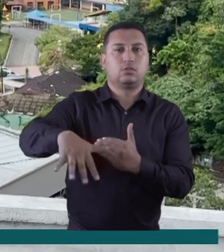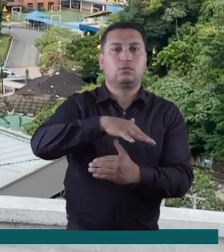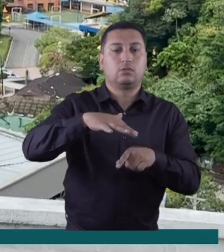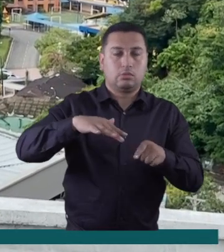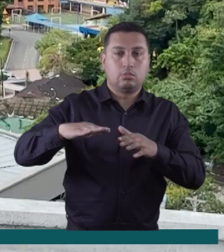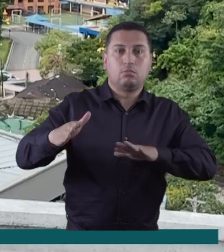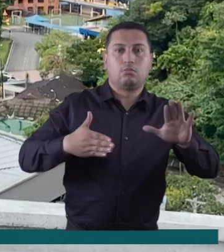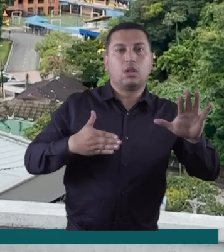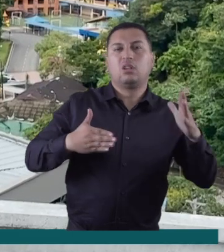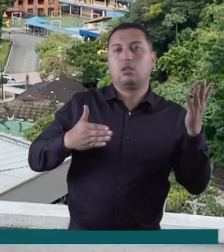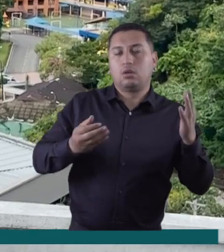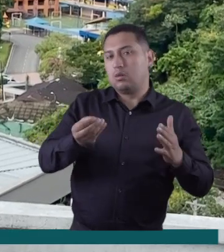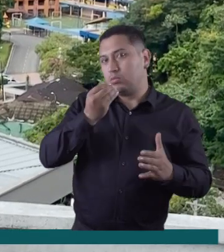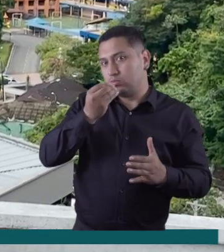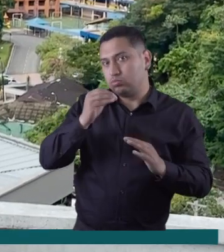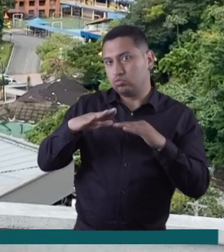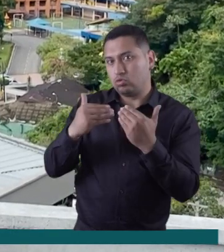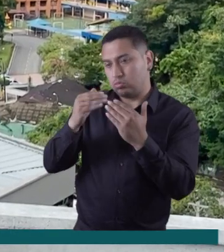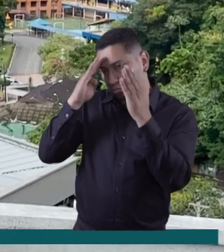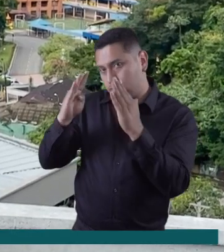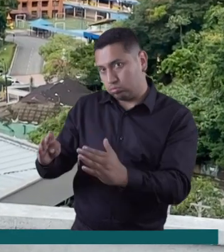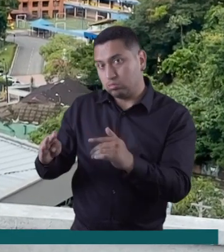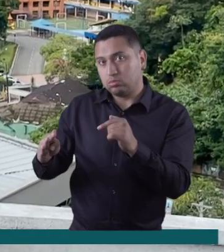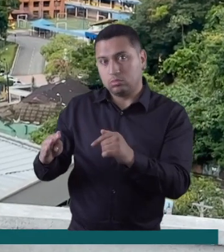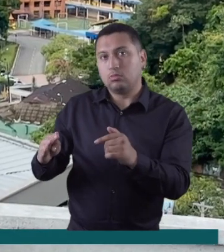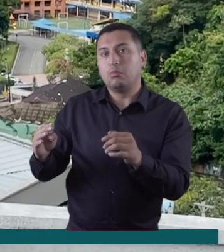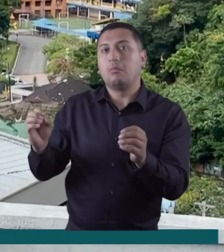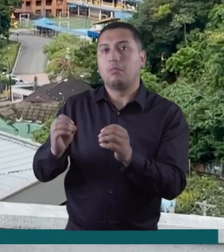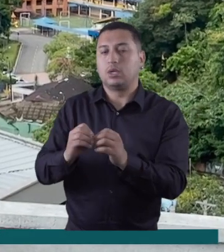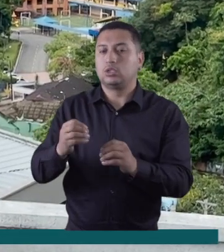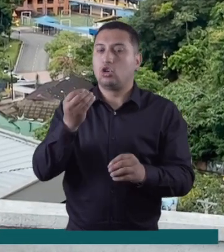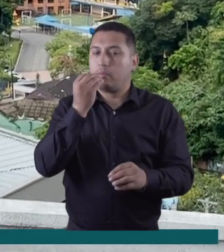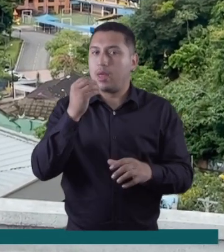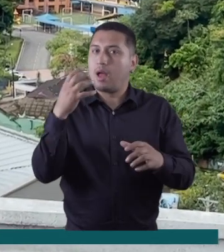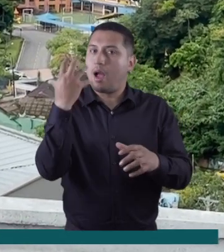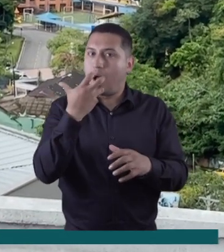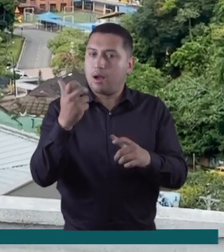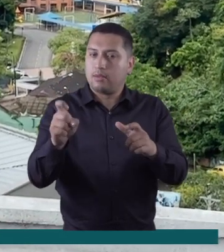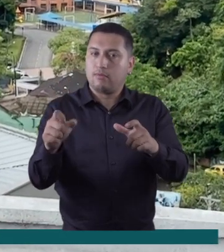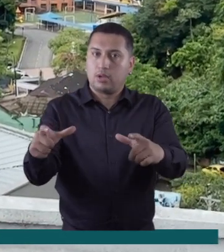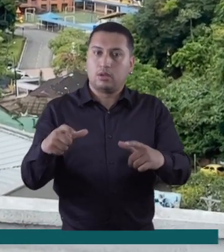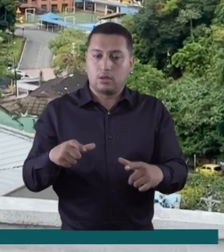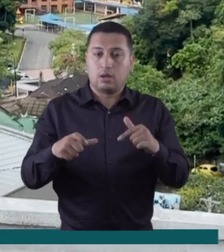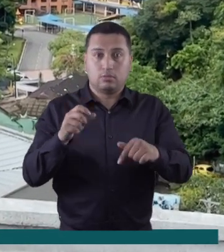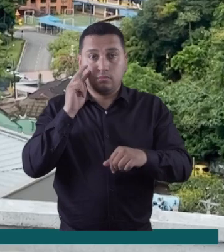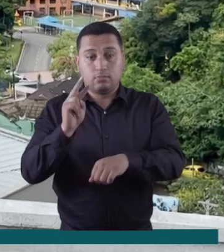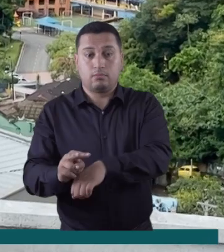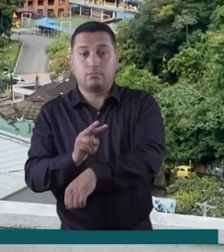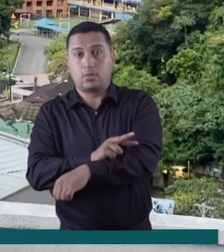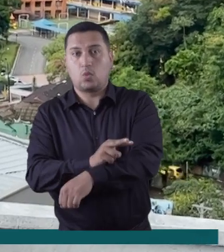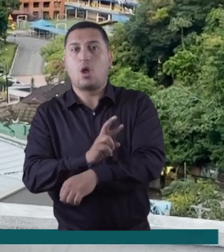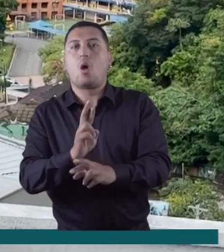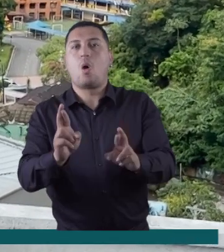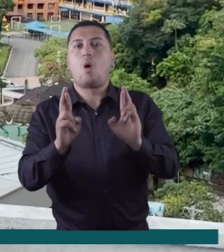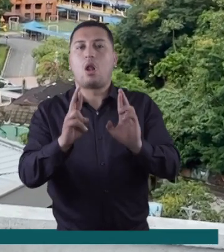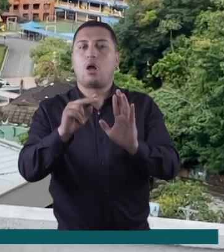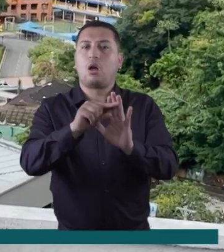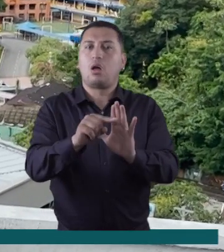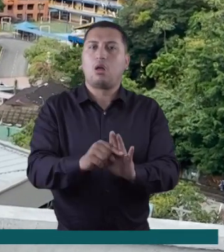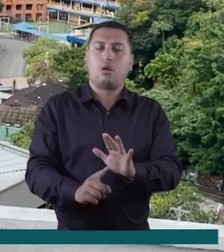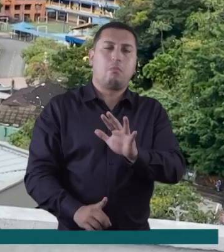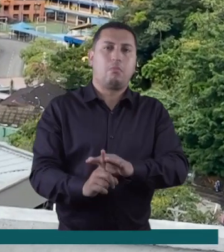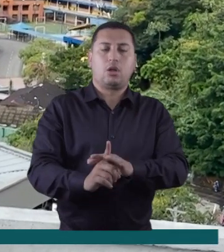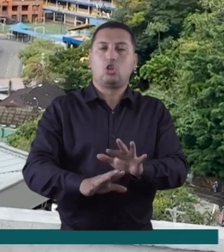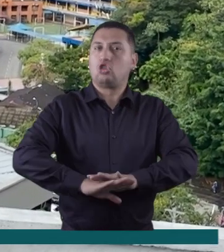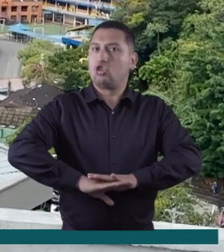solo en Villavicencio que reciben el plan de alimentación escolar, tanto la ración industrializada como la comida en caliente. Con esas veedurías se espera que no